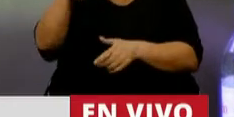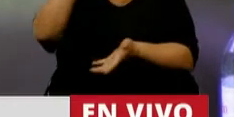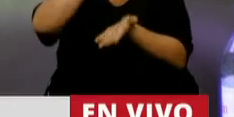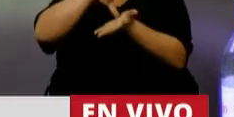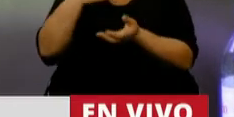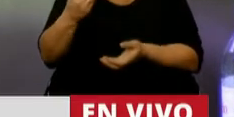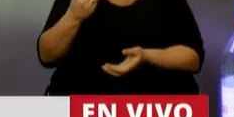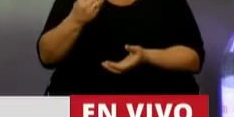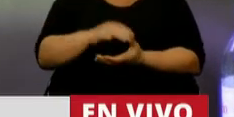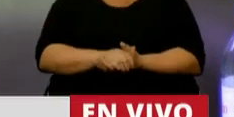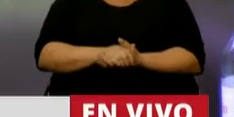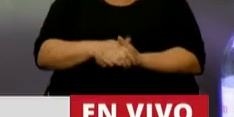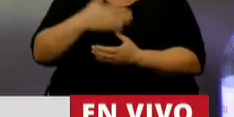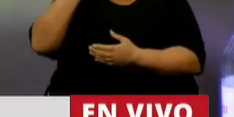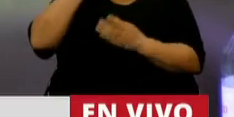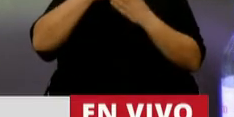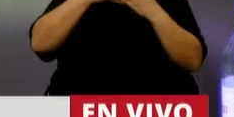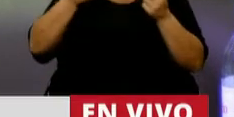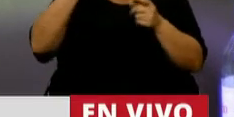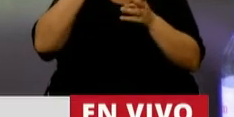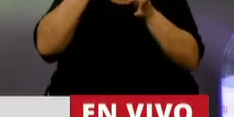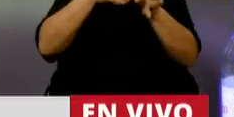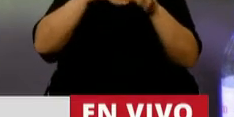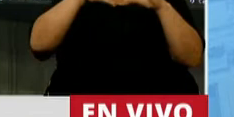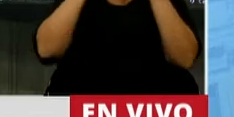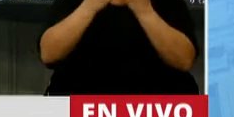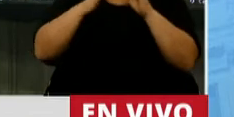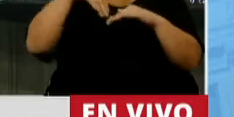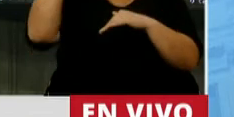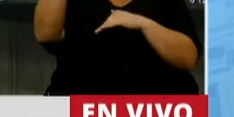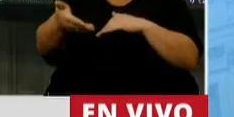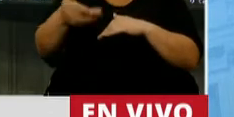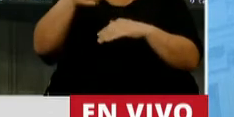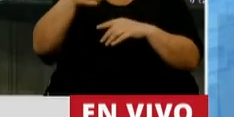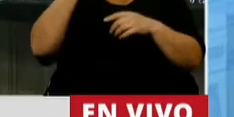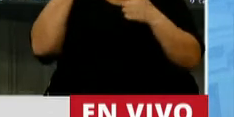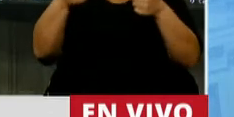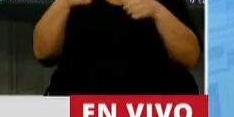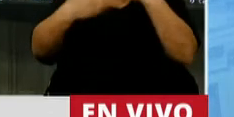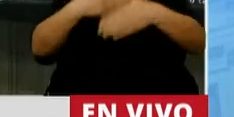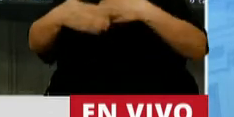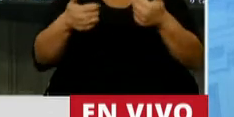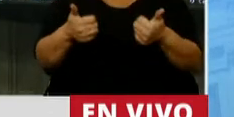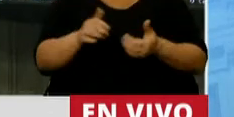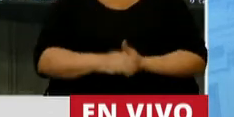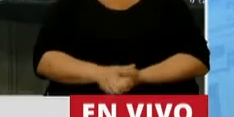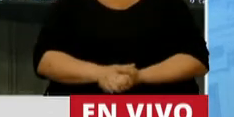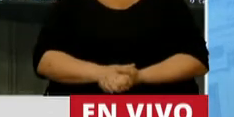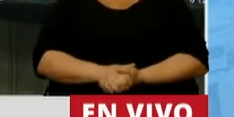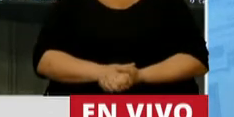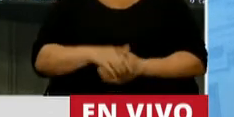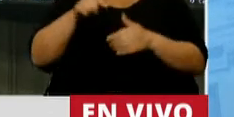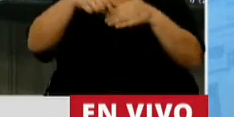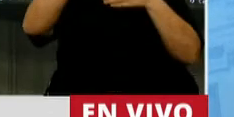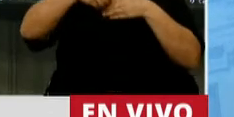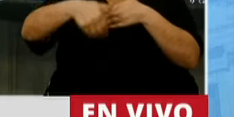país que después de la Segunda Guerra Mundial había hecho todo bien y a